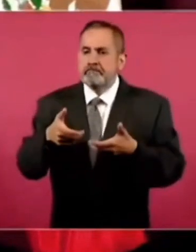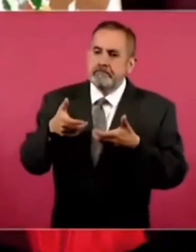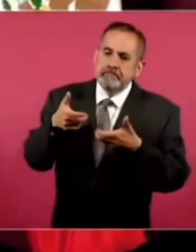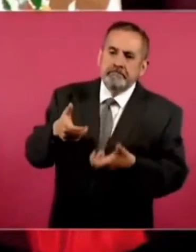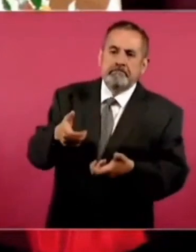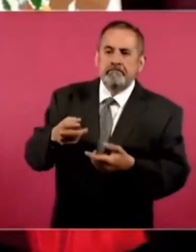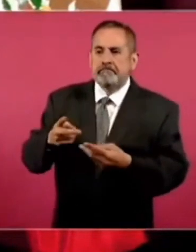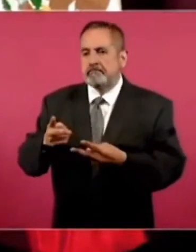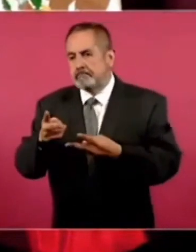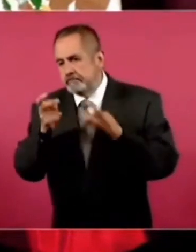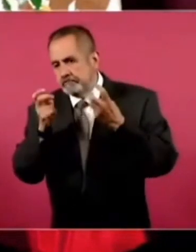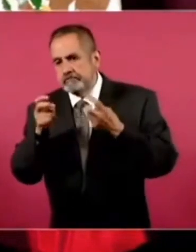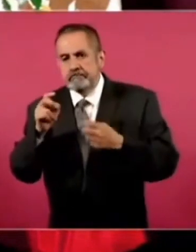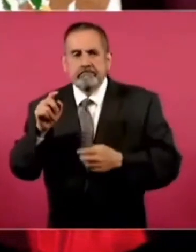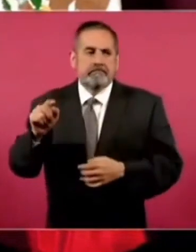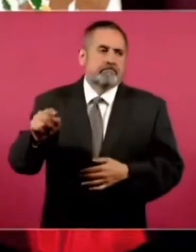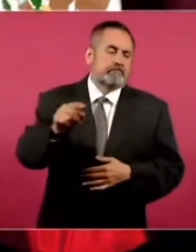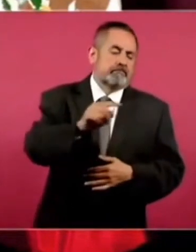Robos.